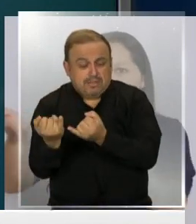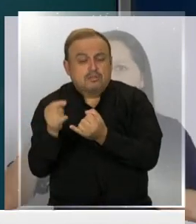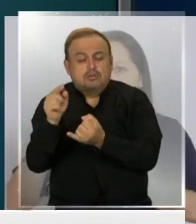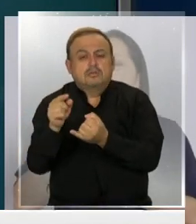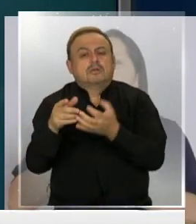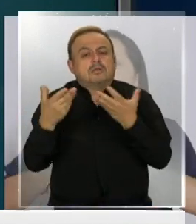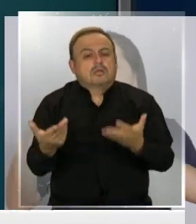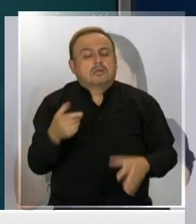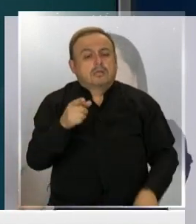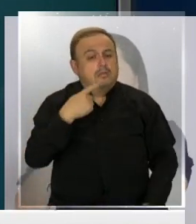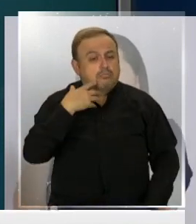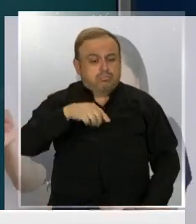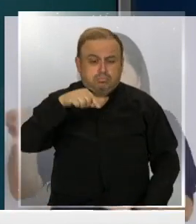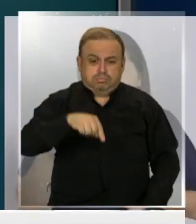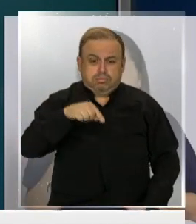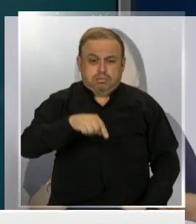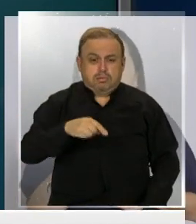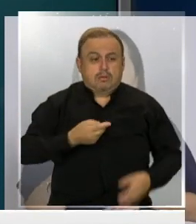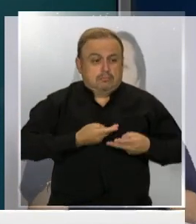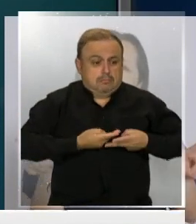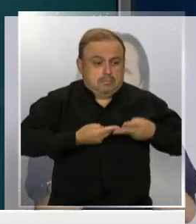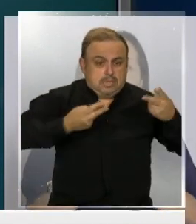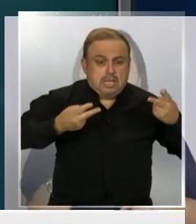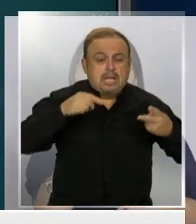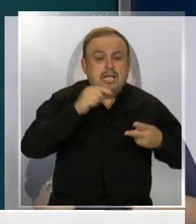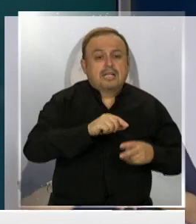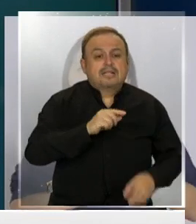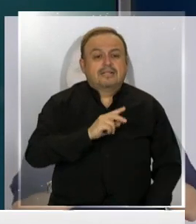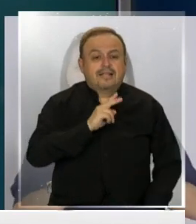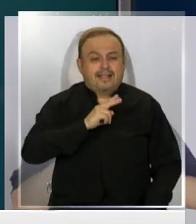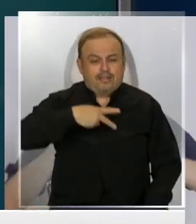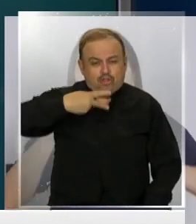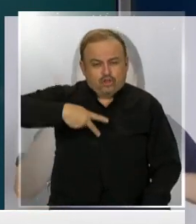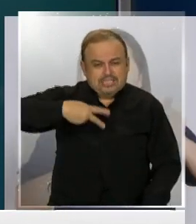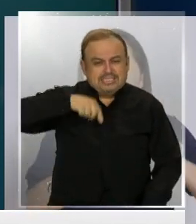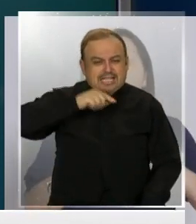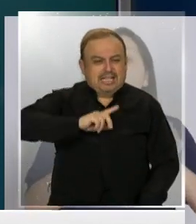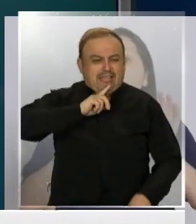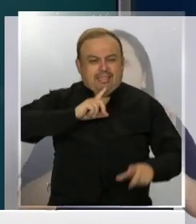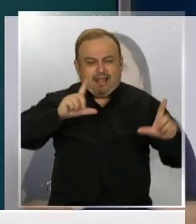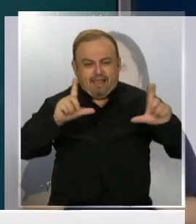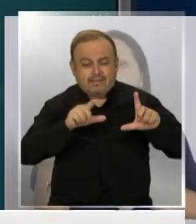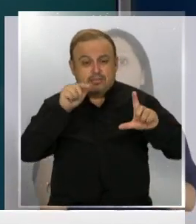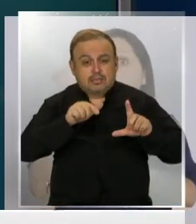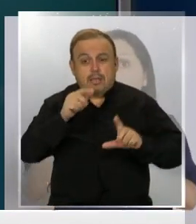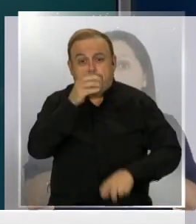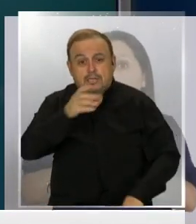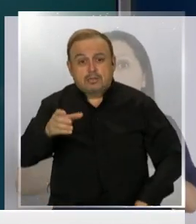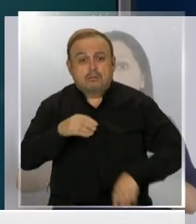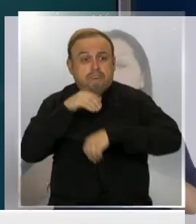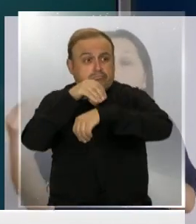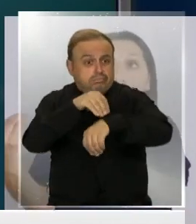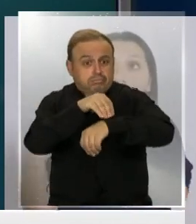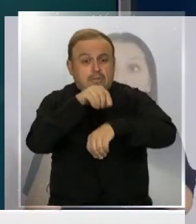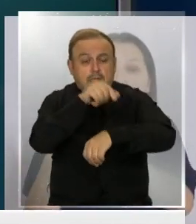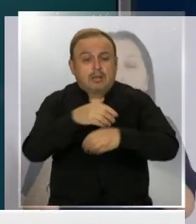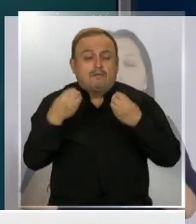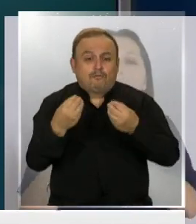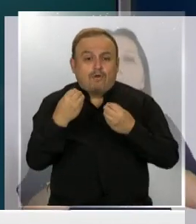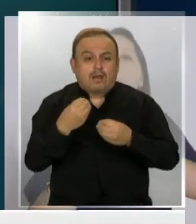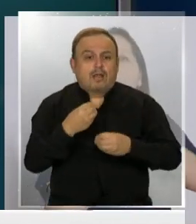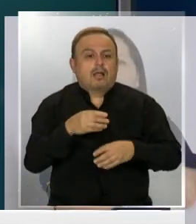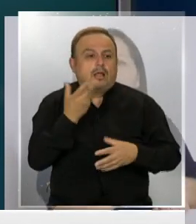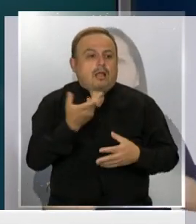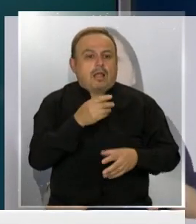es importante decir que a través de la prensa es importante que aquellas personas que viajaron en ese vuelo fueran notificadas y eso ha permitido